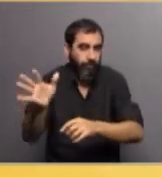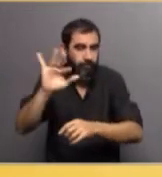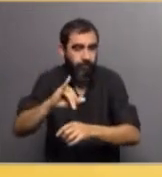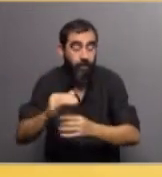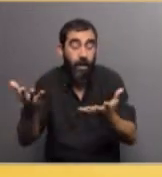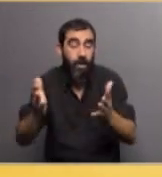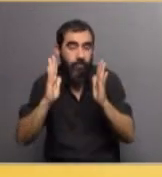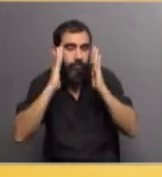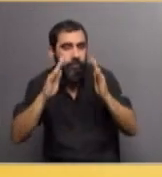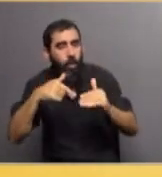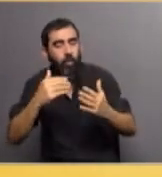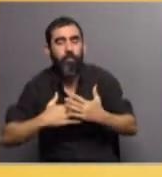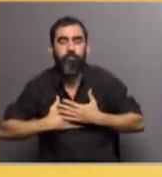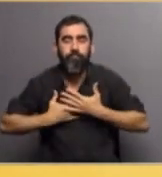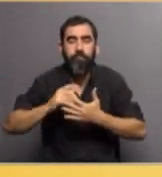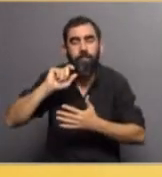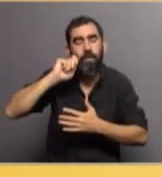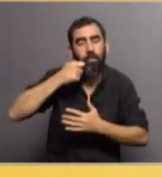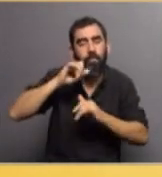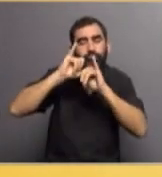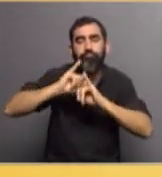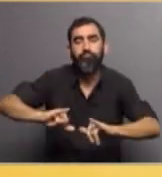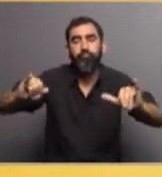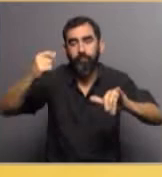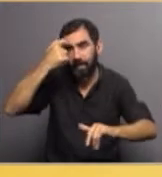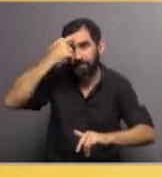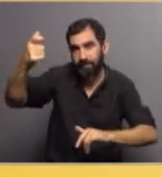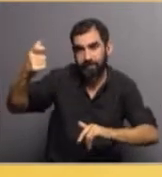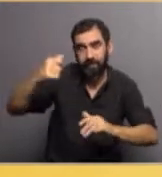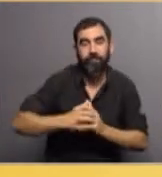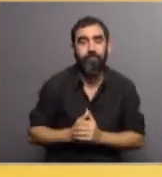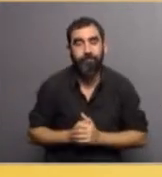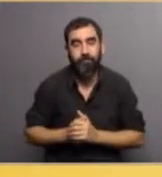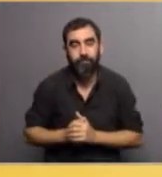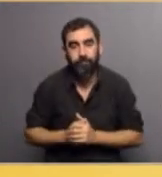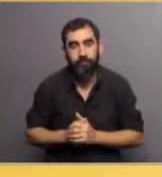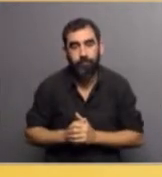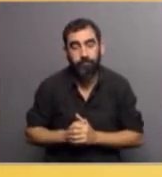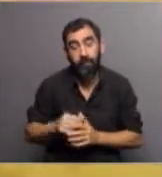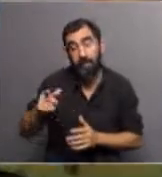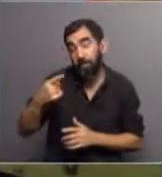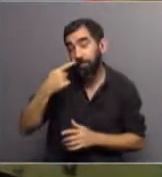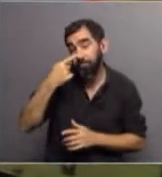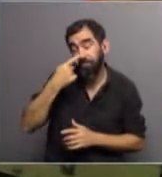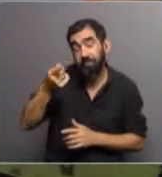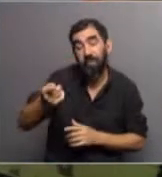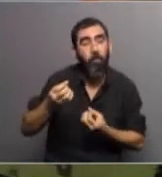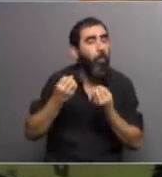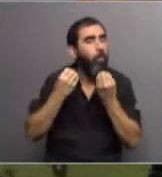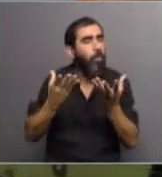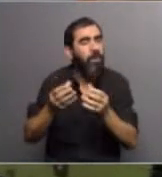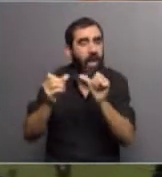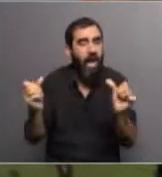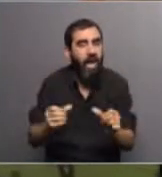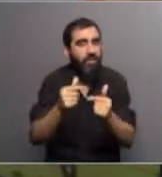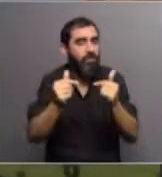se dedica a otra de sus pasiones, que es la divulgación de la ciencia. Y él tiene una visión bien interesante sobre por qué hace